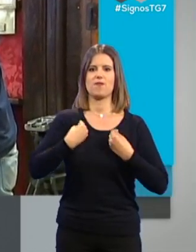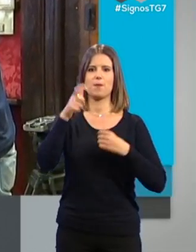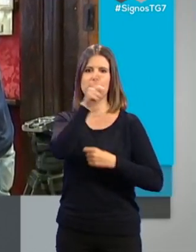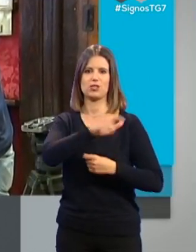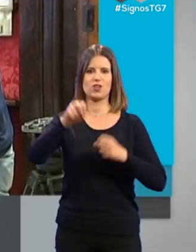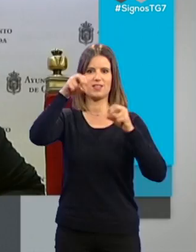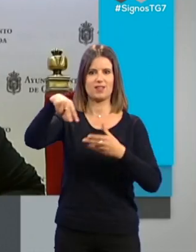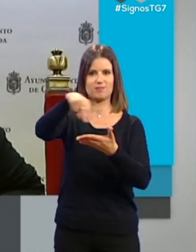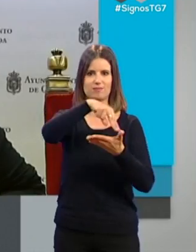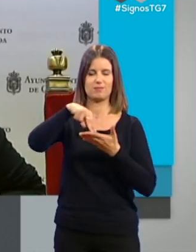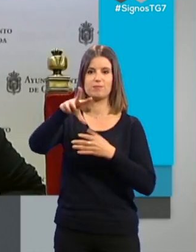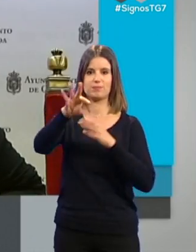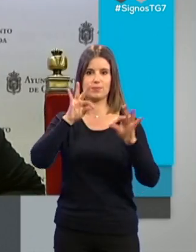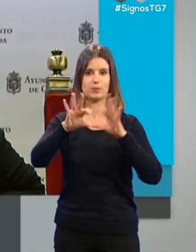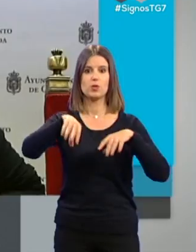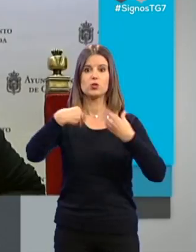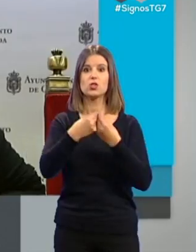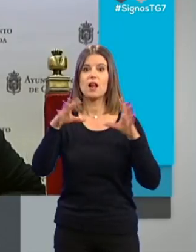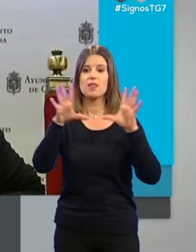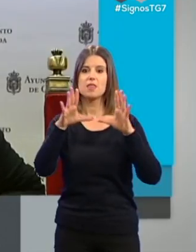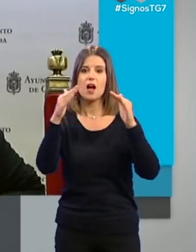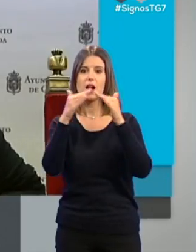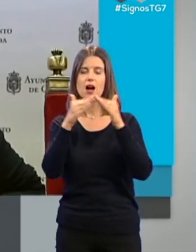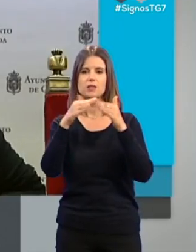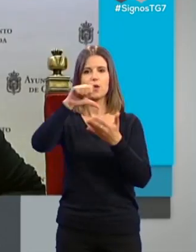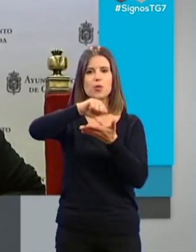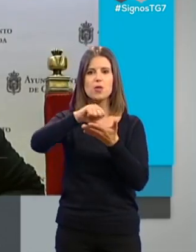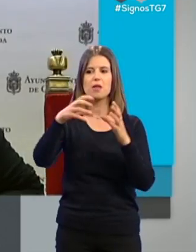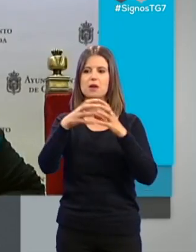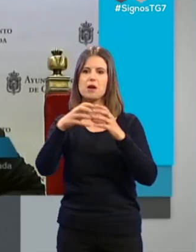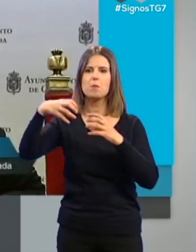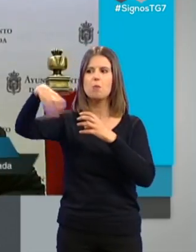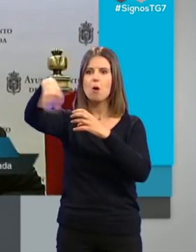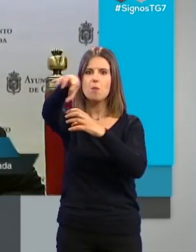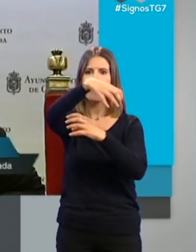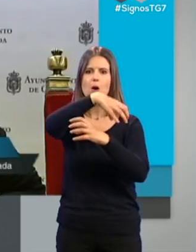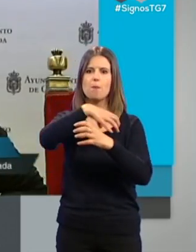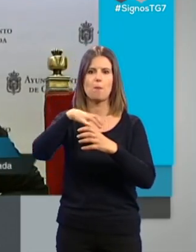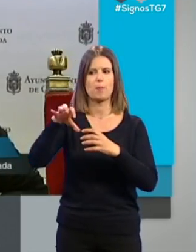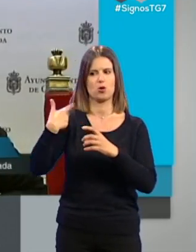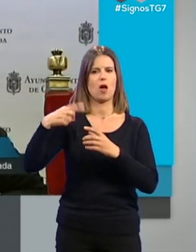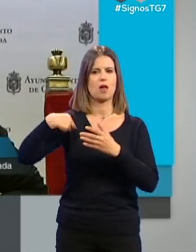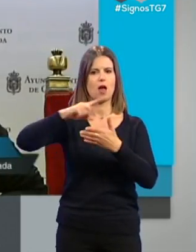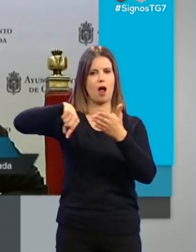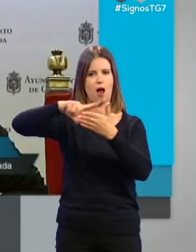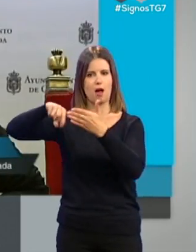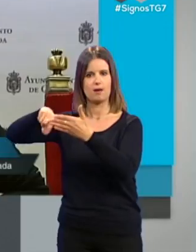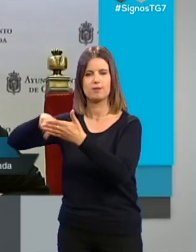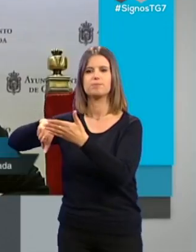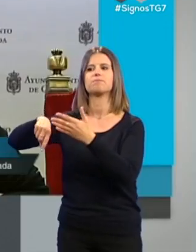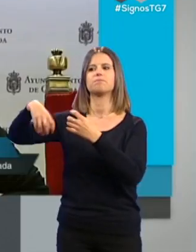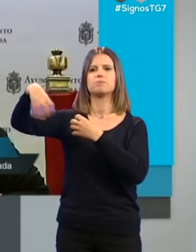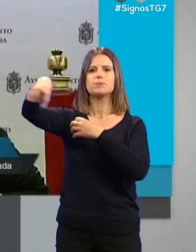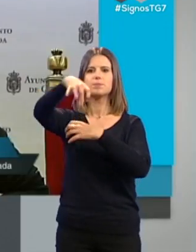seleccionadas. Son 10 viviendas en la ciudad de Granada, viviendas que estén dispersas, que están dispersas porque ya las tenemos alquiladas, que están